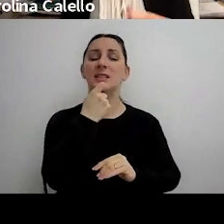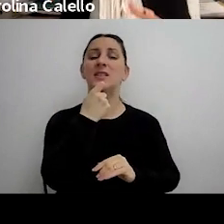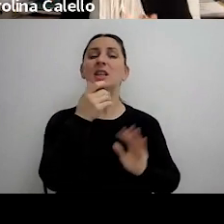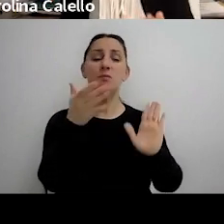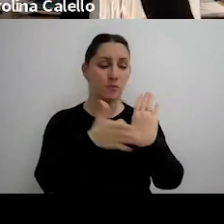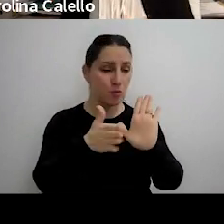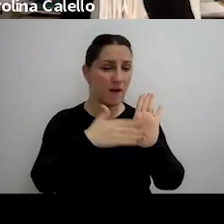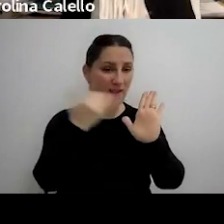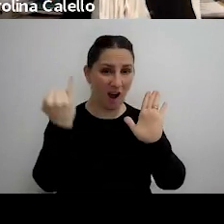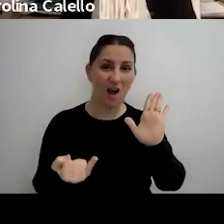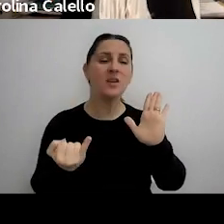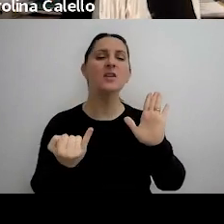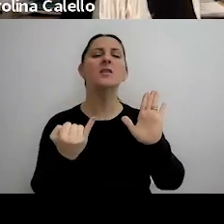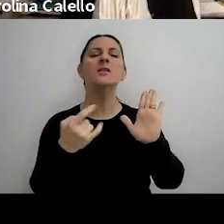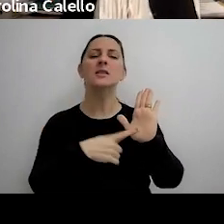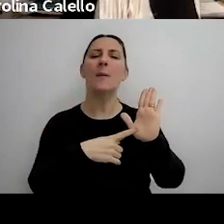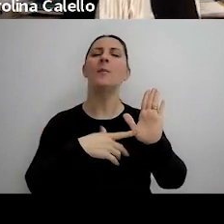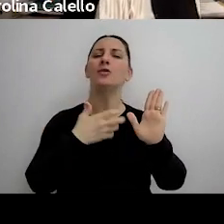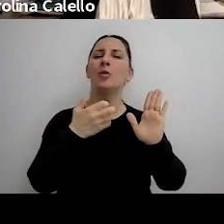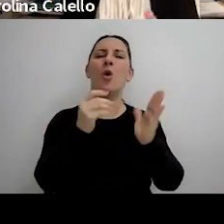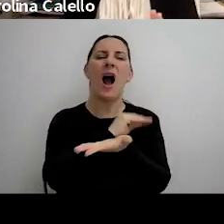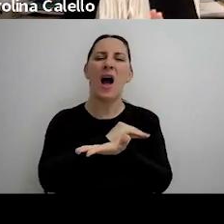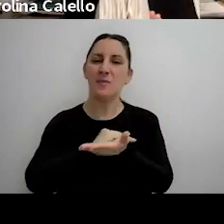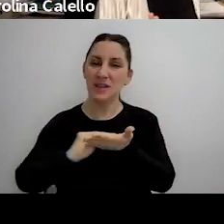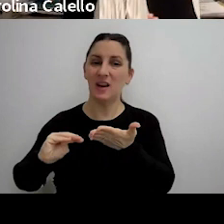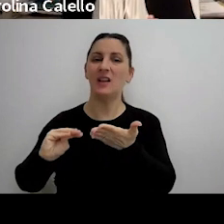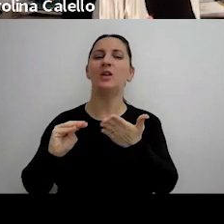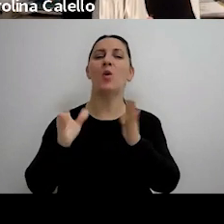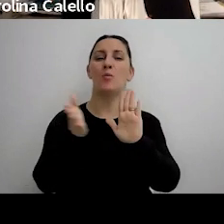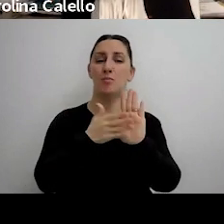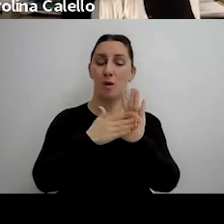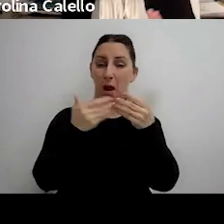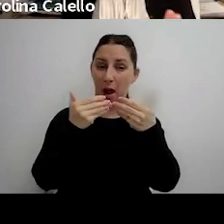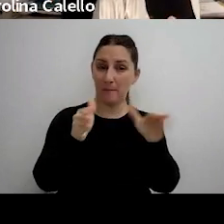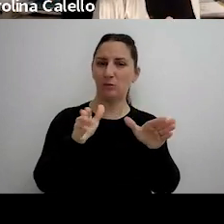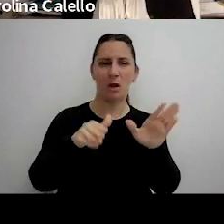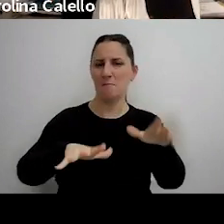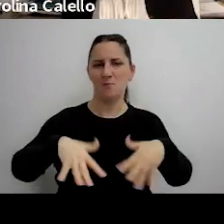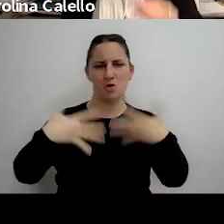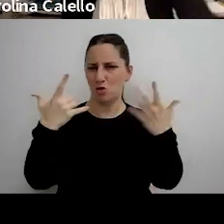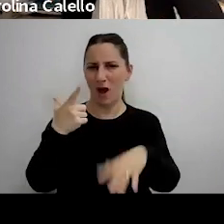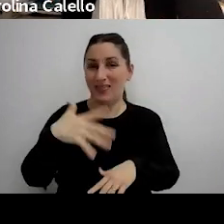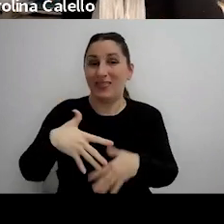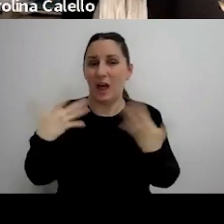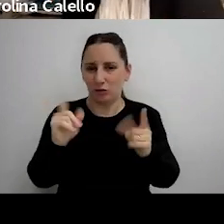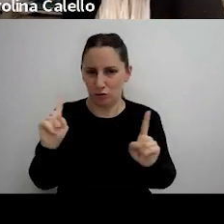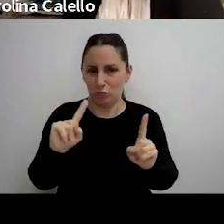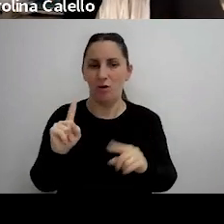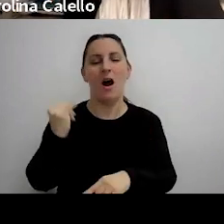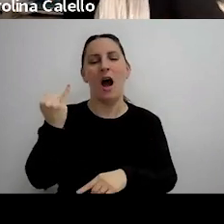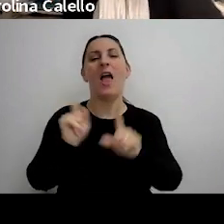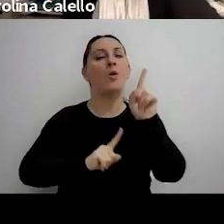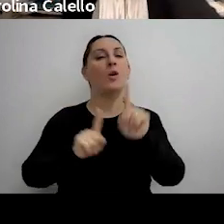prueba y ya sabemos que sea administrativa la apertura prueba no es tan usual hay muchos casos en que se